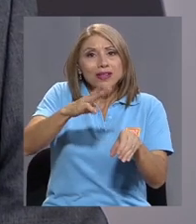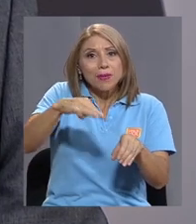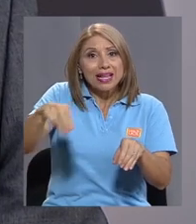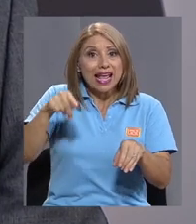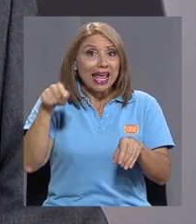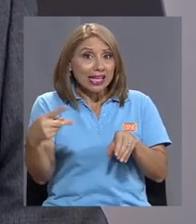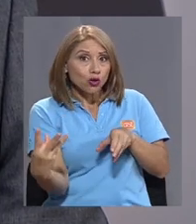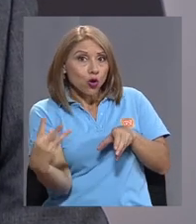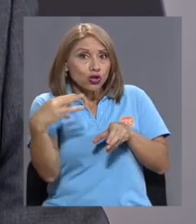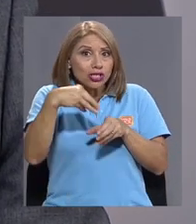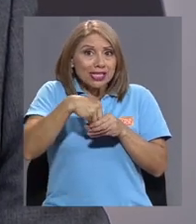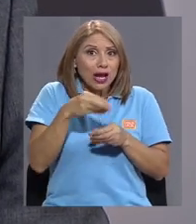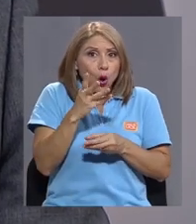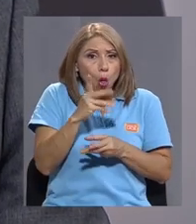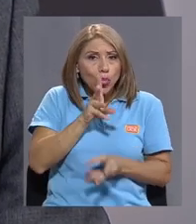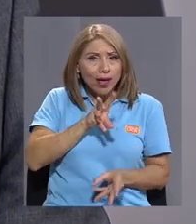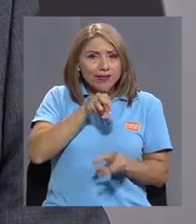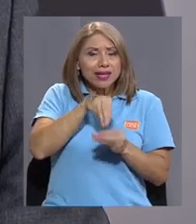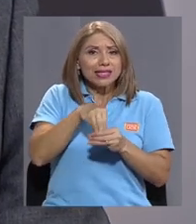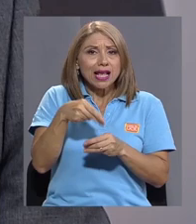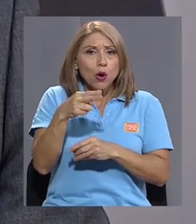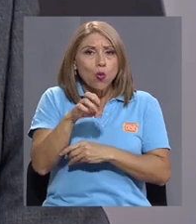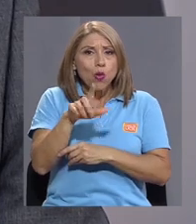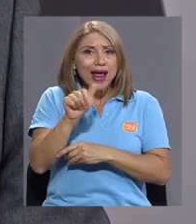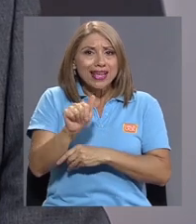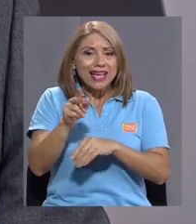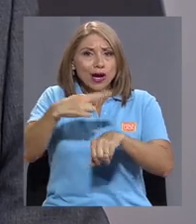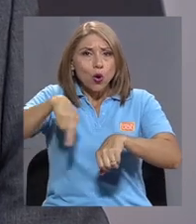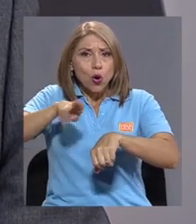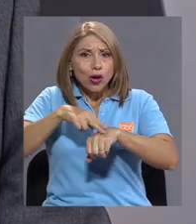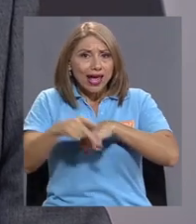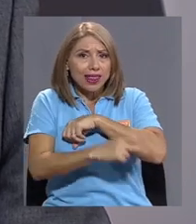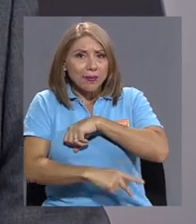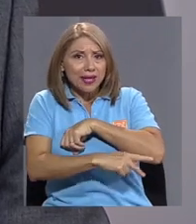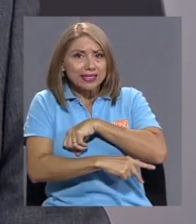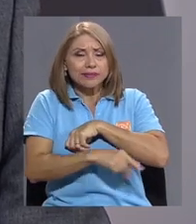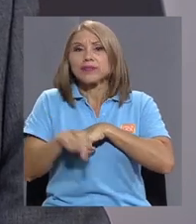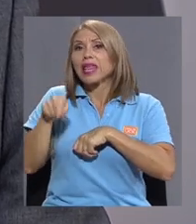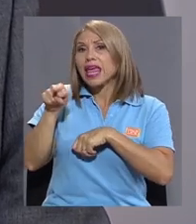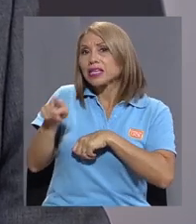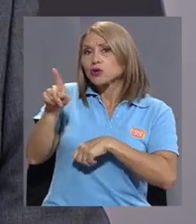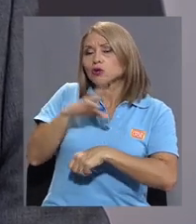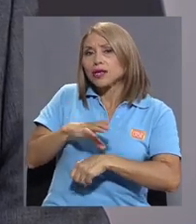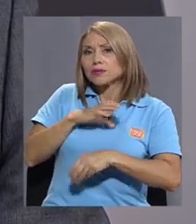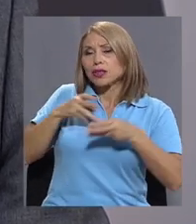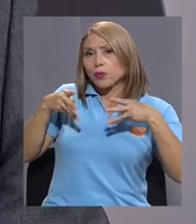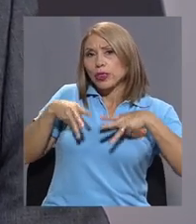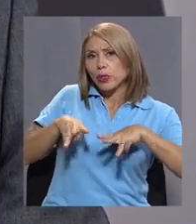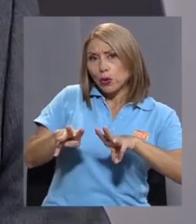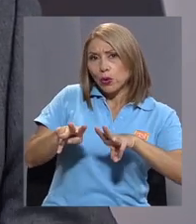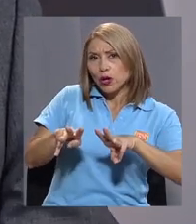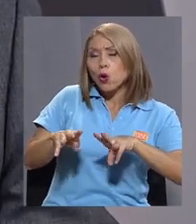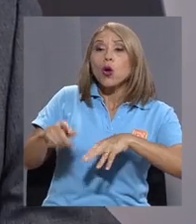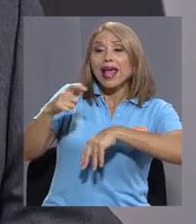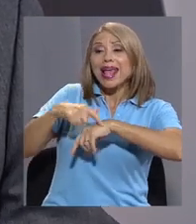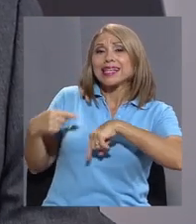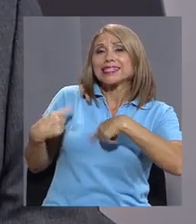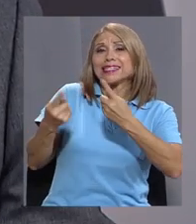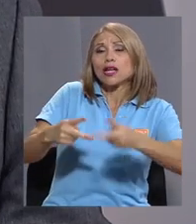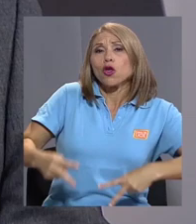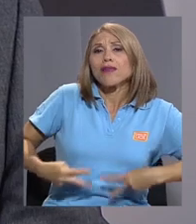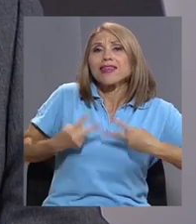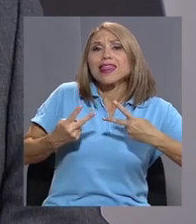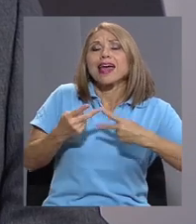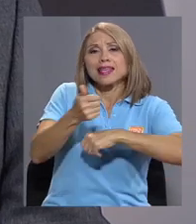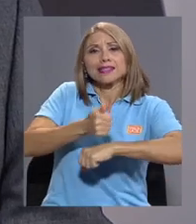dentro de la huella ecológica del país? Bueno, eso es un aspecto metodológico, porque cuando uno hace el ciclo de vida, define lo que se llama